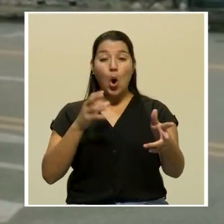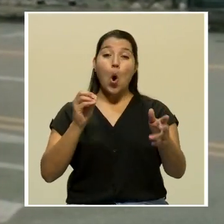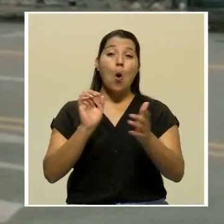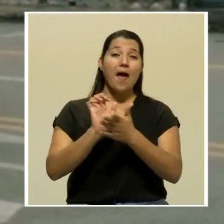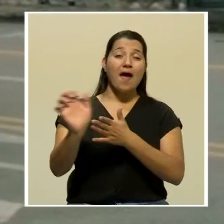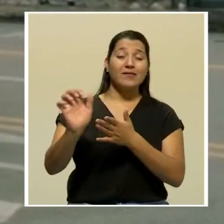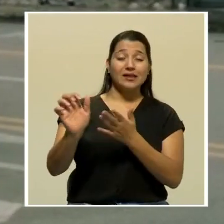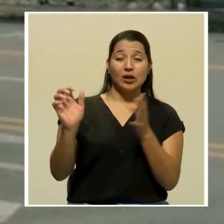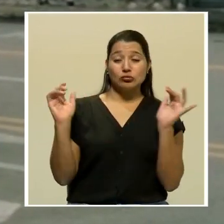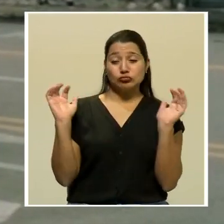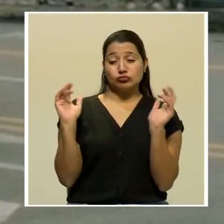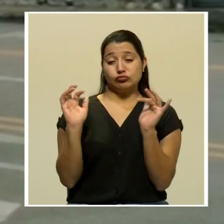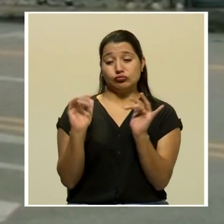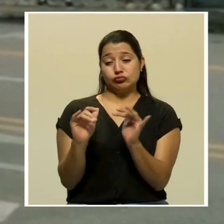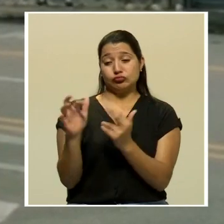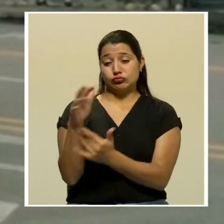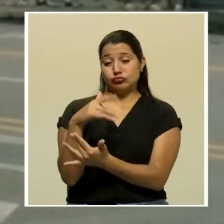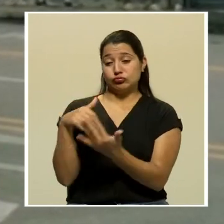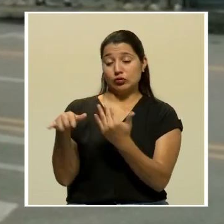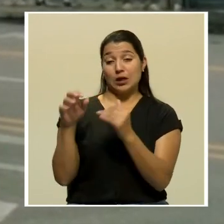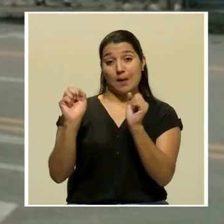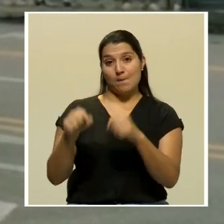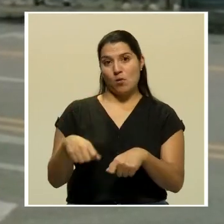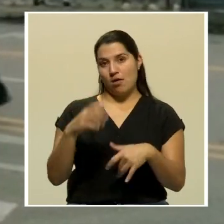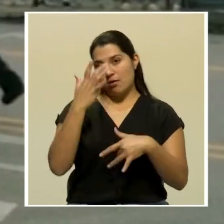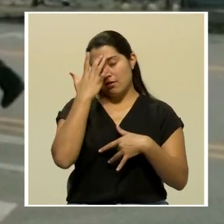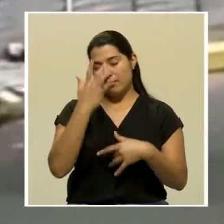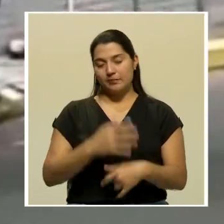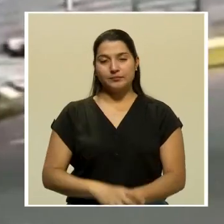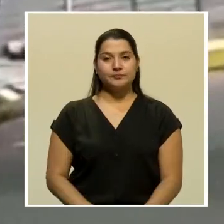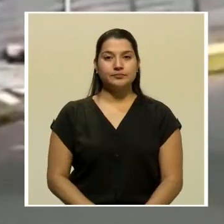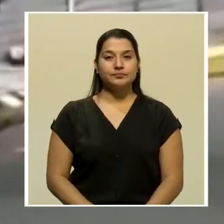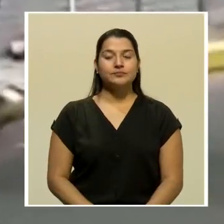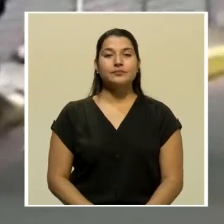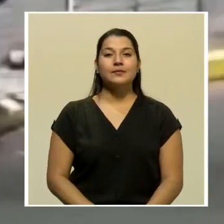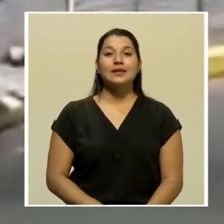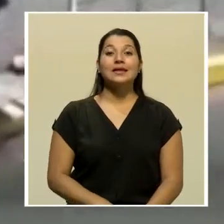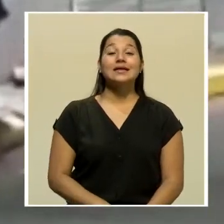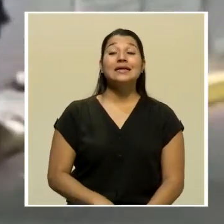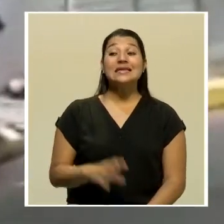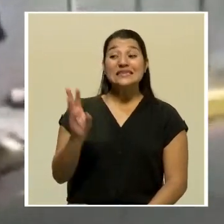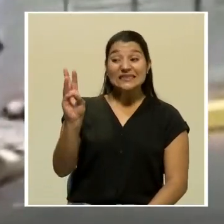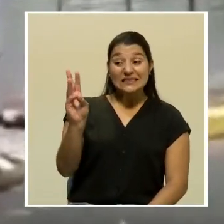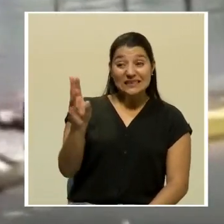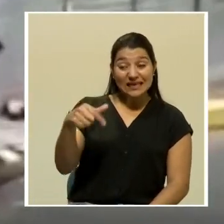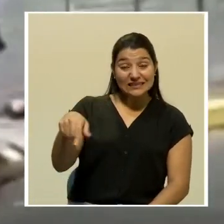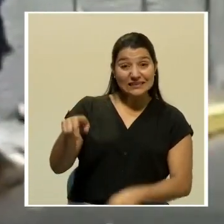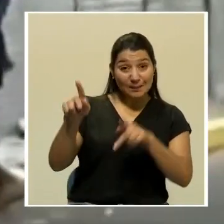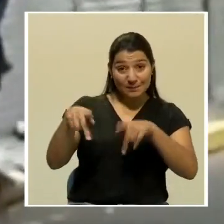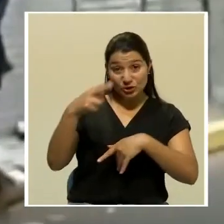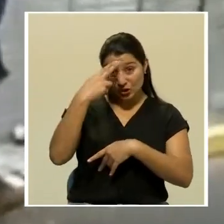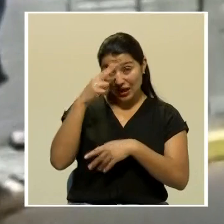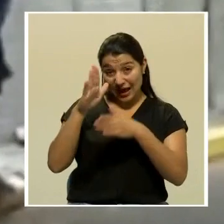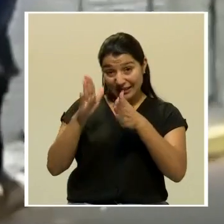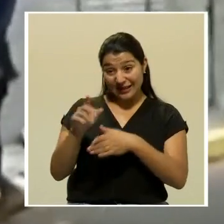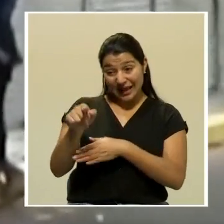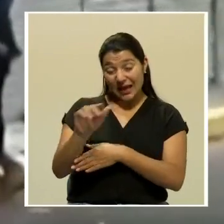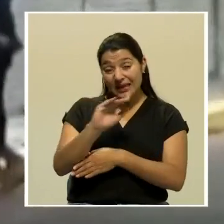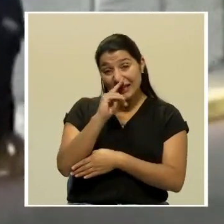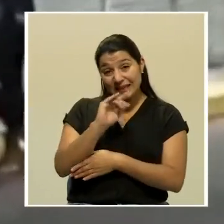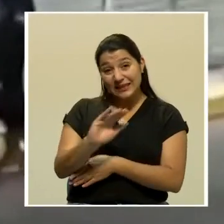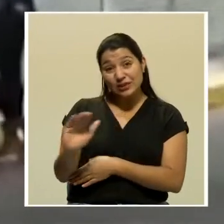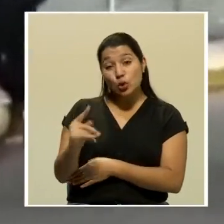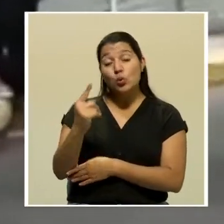puedan traer algún tipo de contagio hacia todos los usuarios. Entre las seis personas haitianas en la frontera hay niños y una mujer